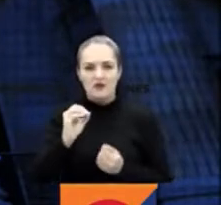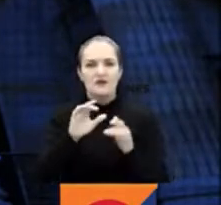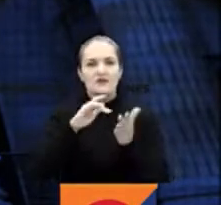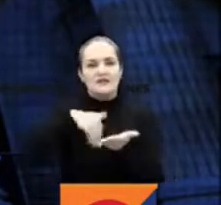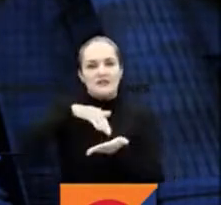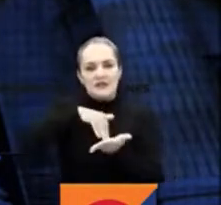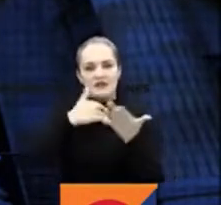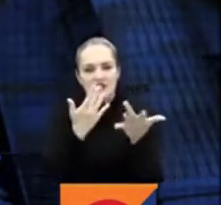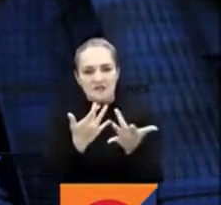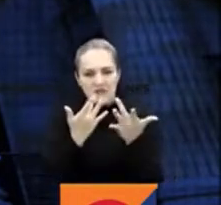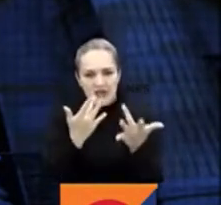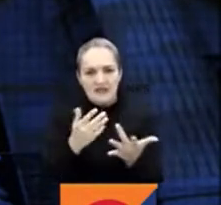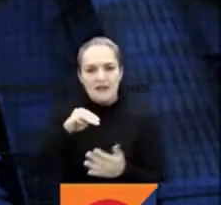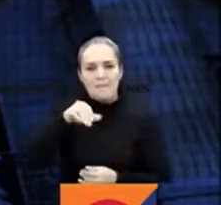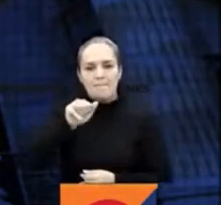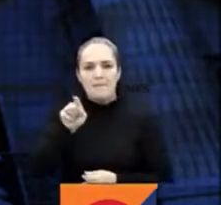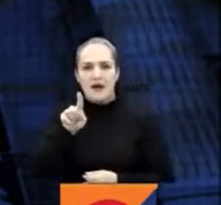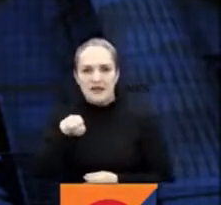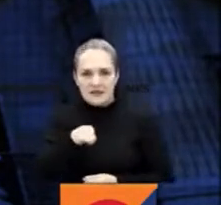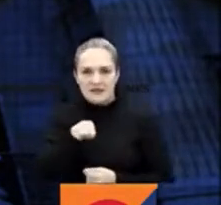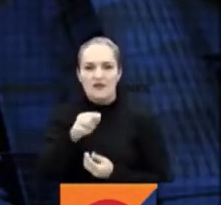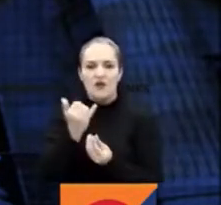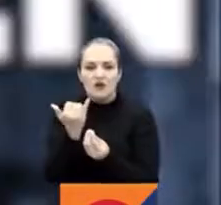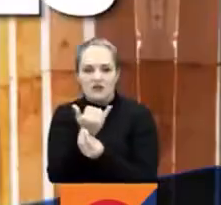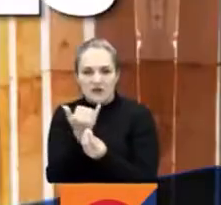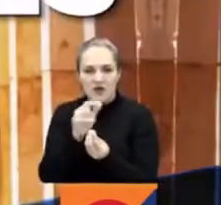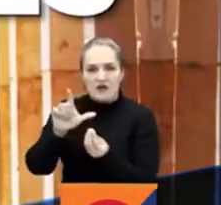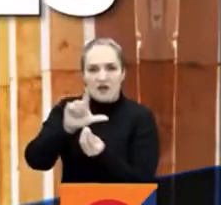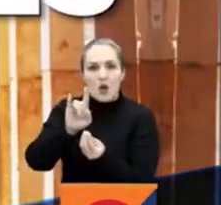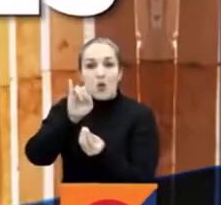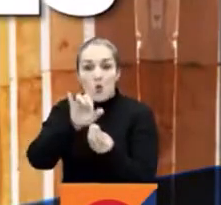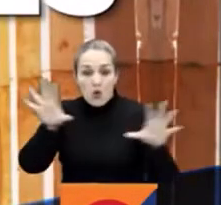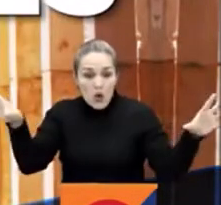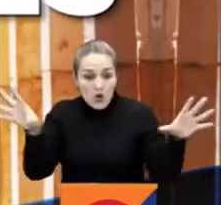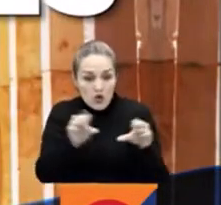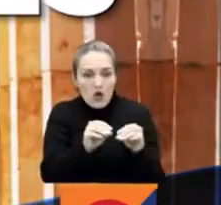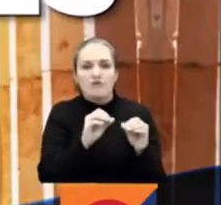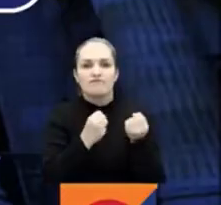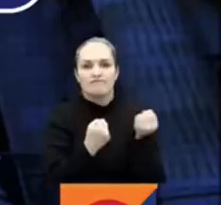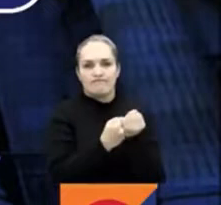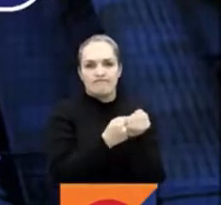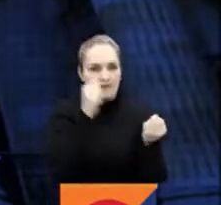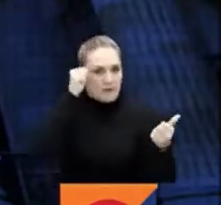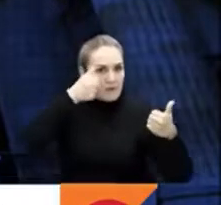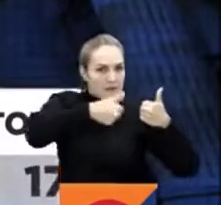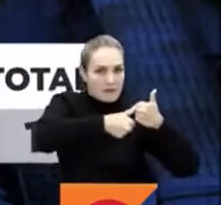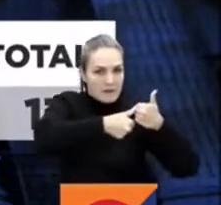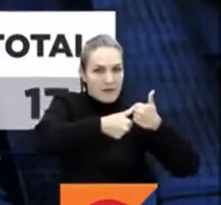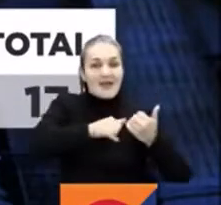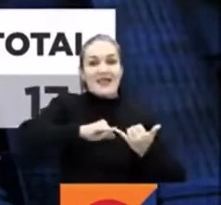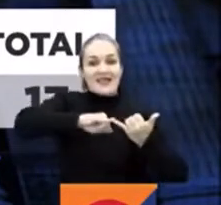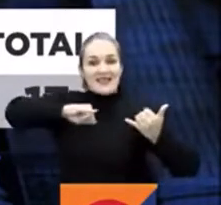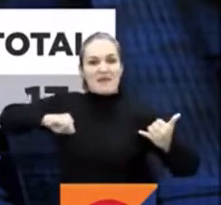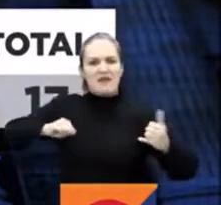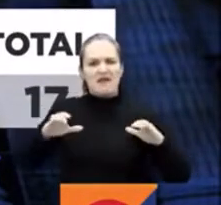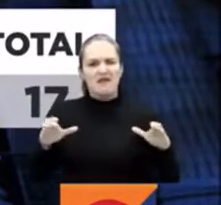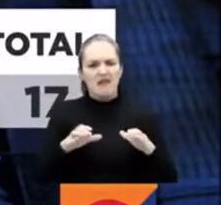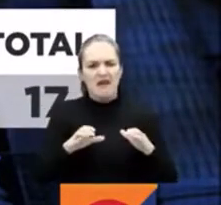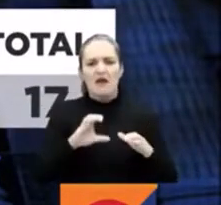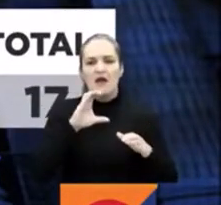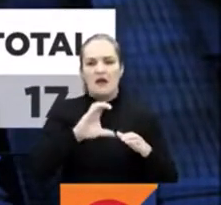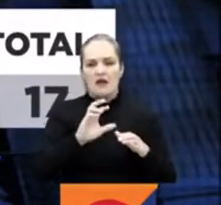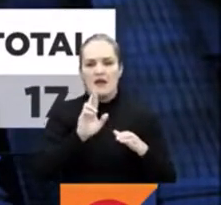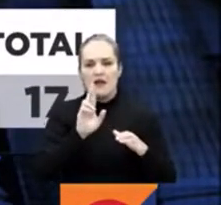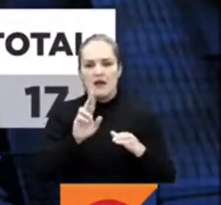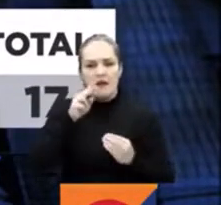será bancada de gobierno, lo que significa un total de 77 votos. Independientes. Partido Cambio Radical, Coalición Mira,